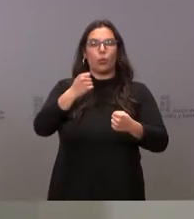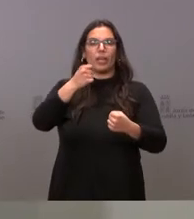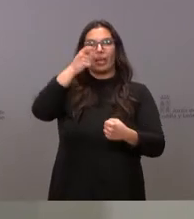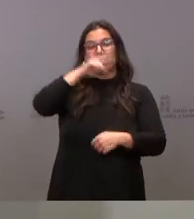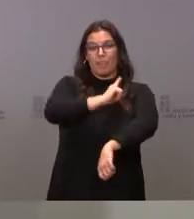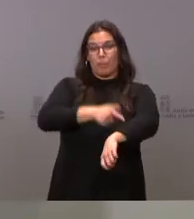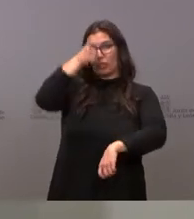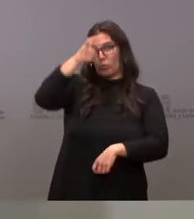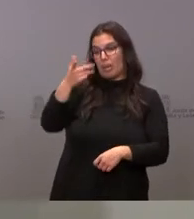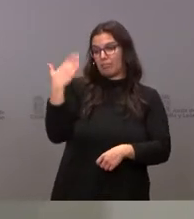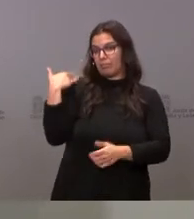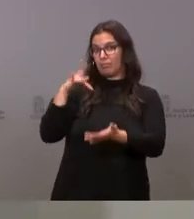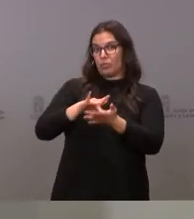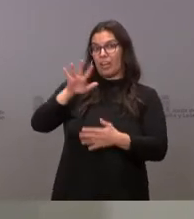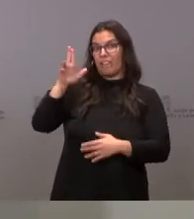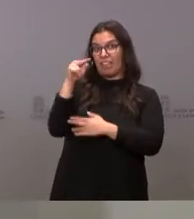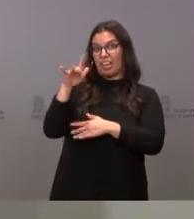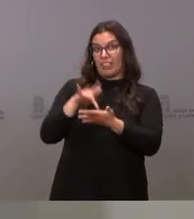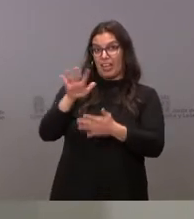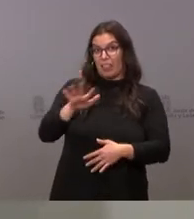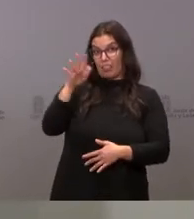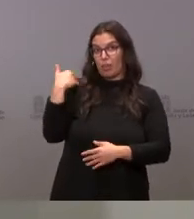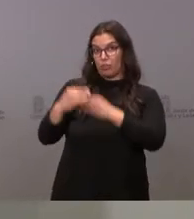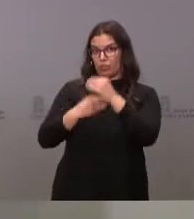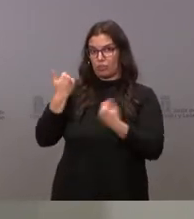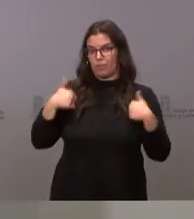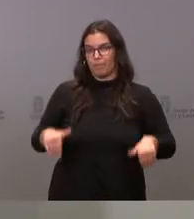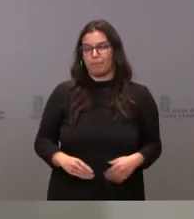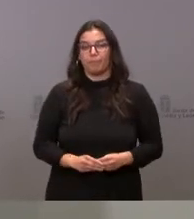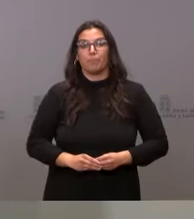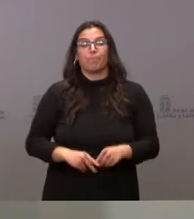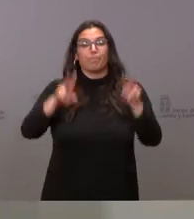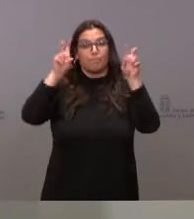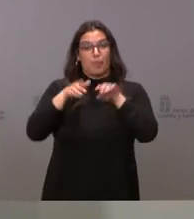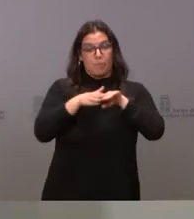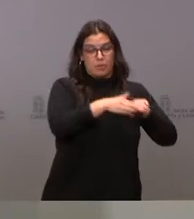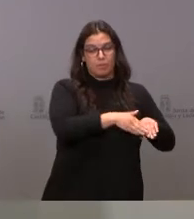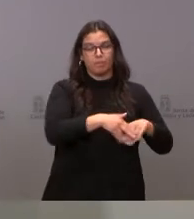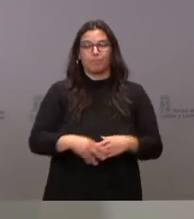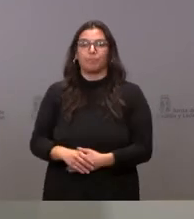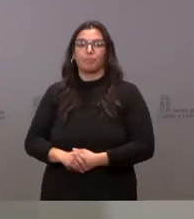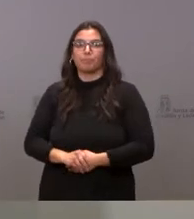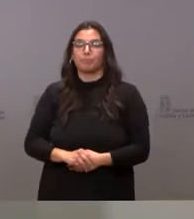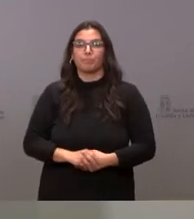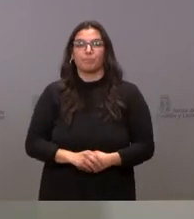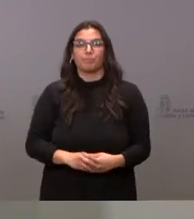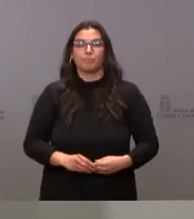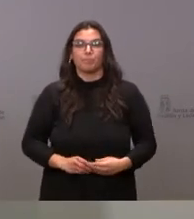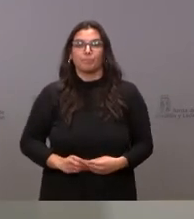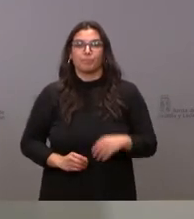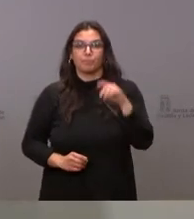pasado viernes día 5. Fuera de estos asuntos, tenemos